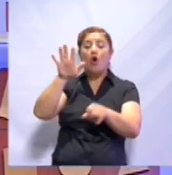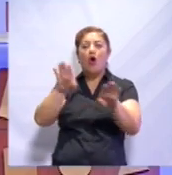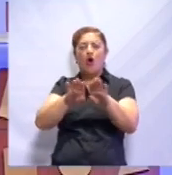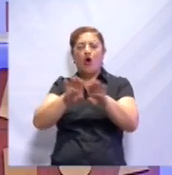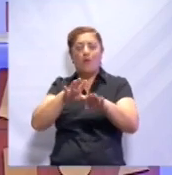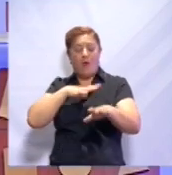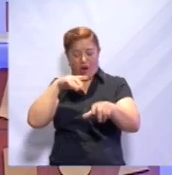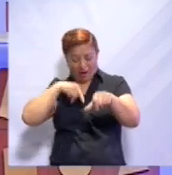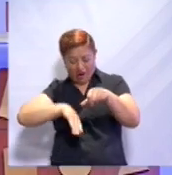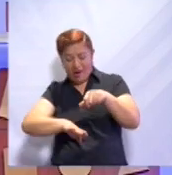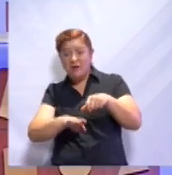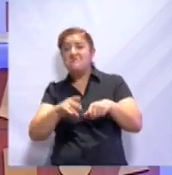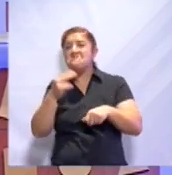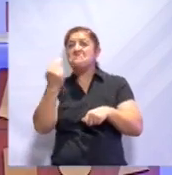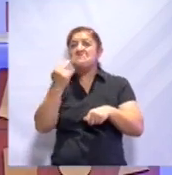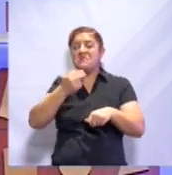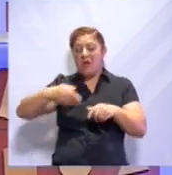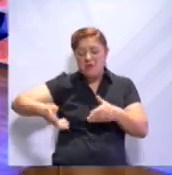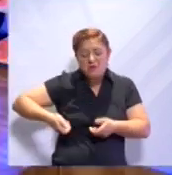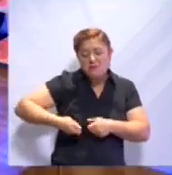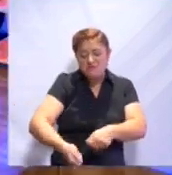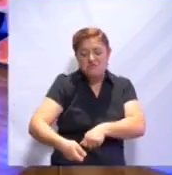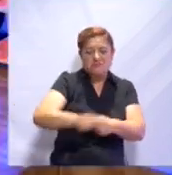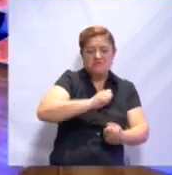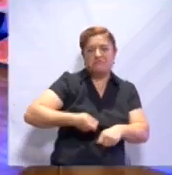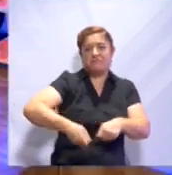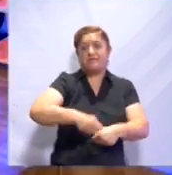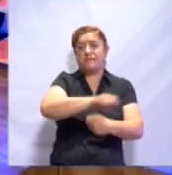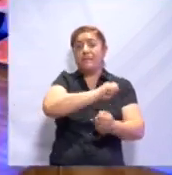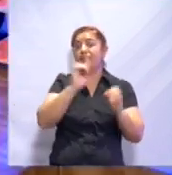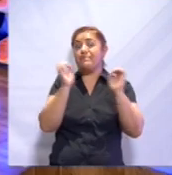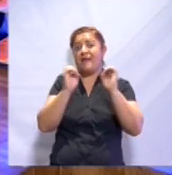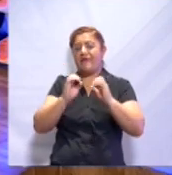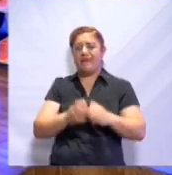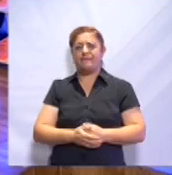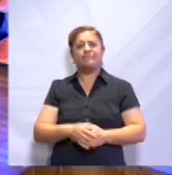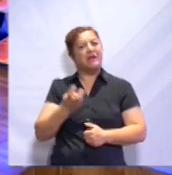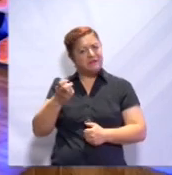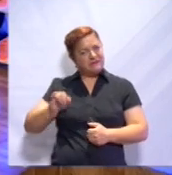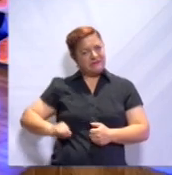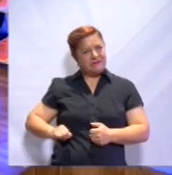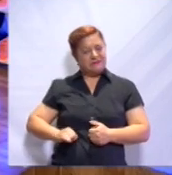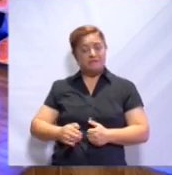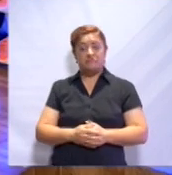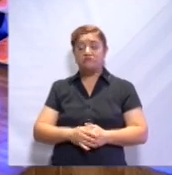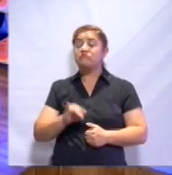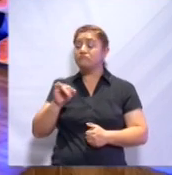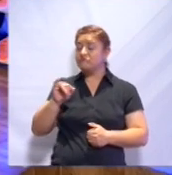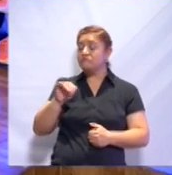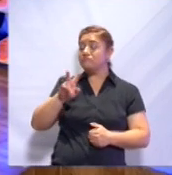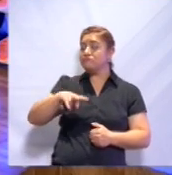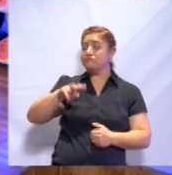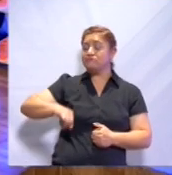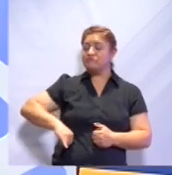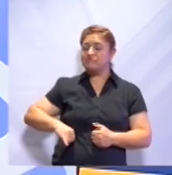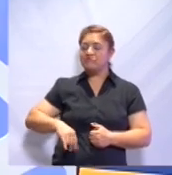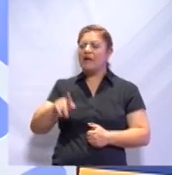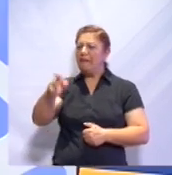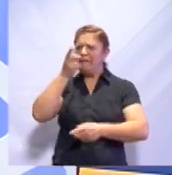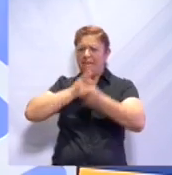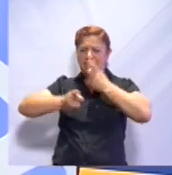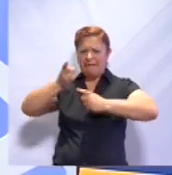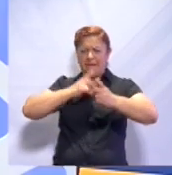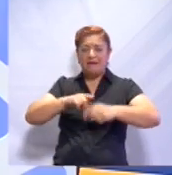necesidad de excavar. Qué interesante, ¿no? Sí, es muy interesante, maestro. Cuéntanos, Dani.